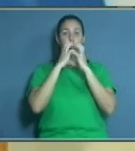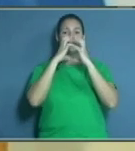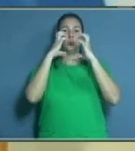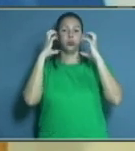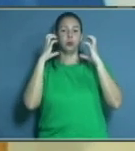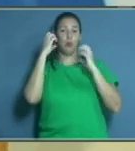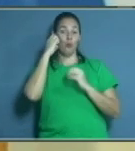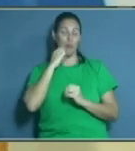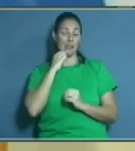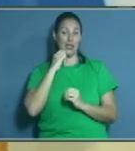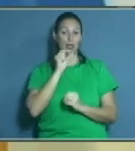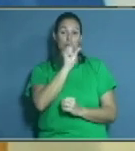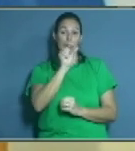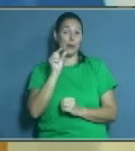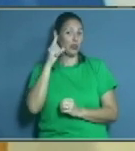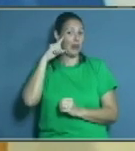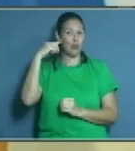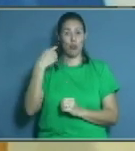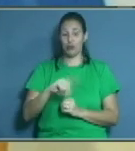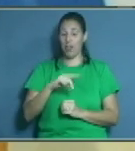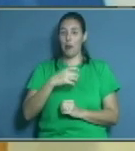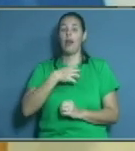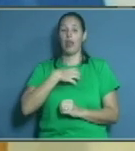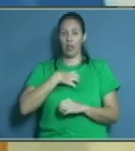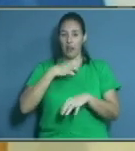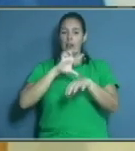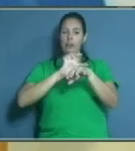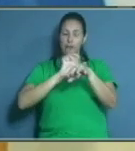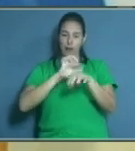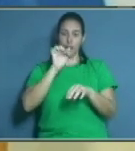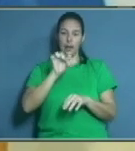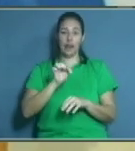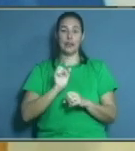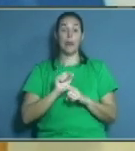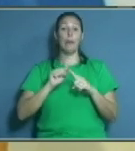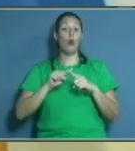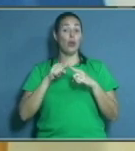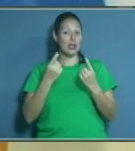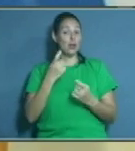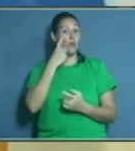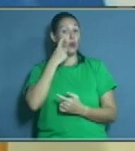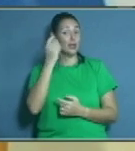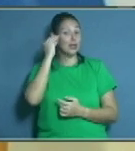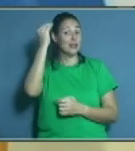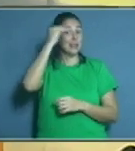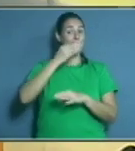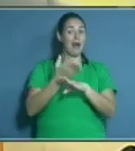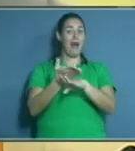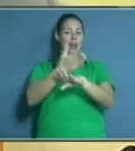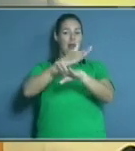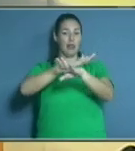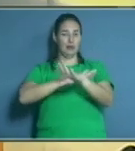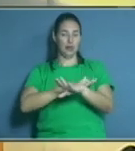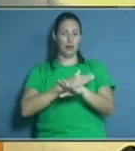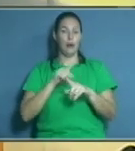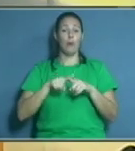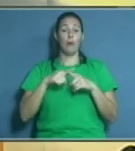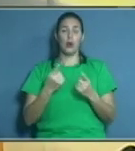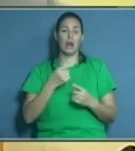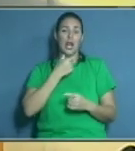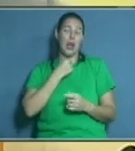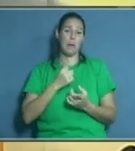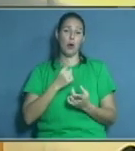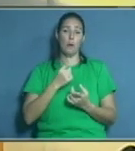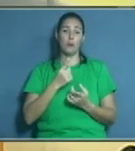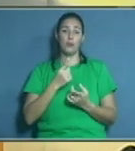los pacientes desconocen que la tienen. De ahí la importancia del conocimiento, porque al no saber que la tienen... De una